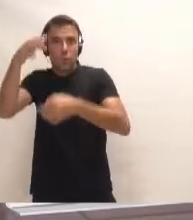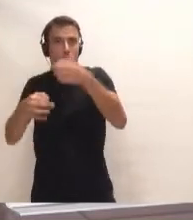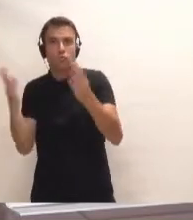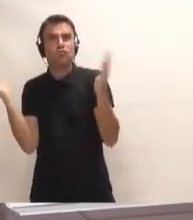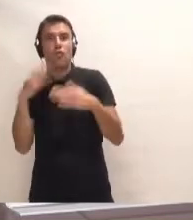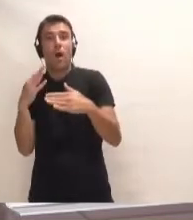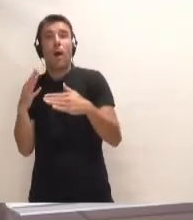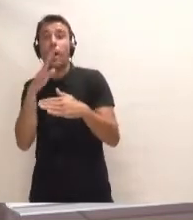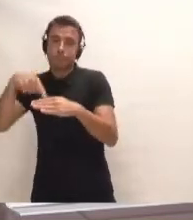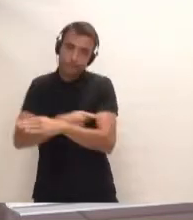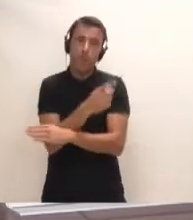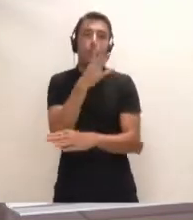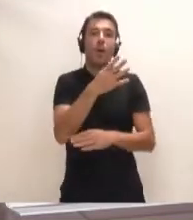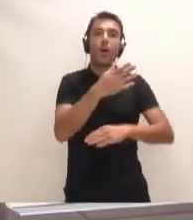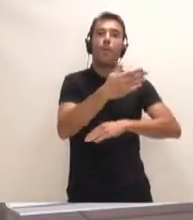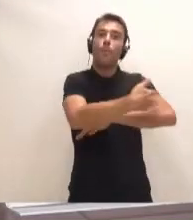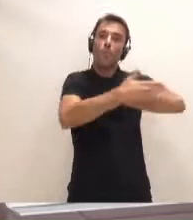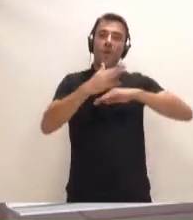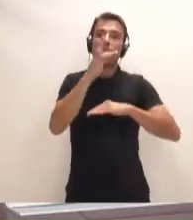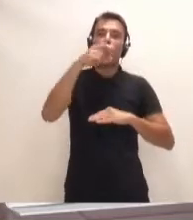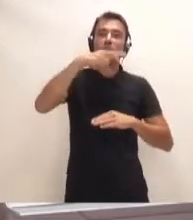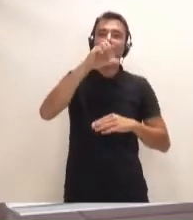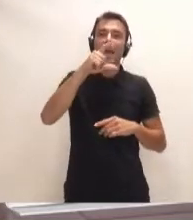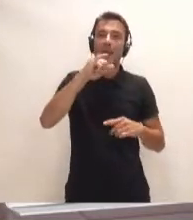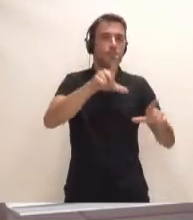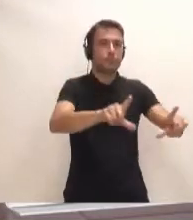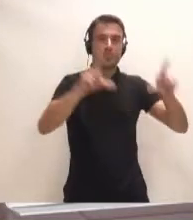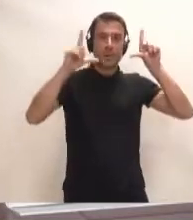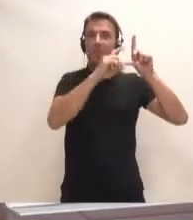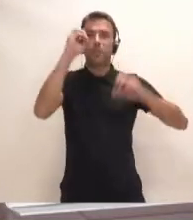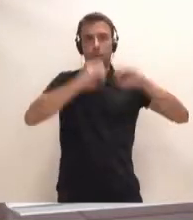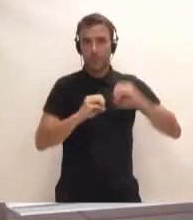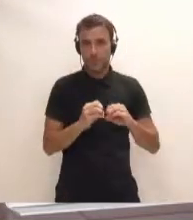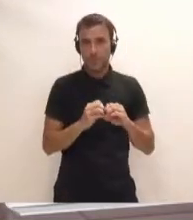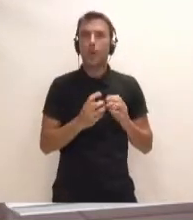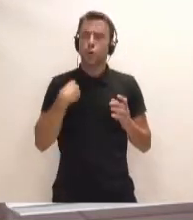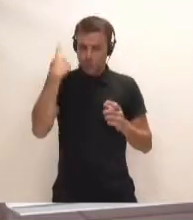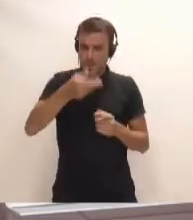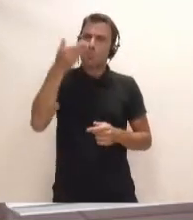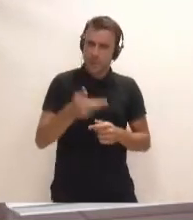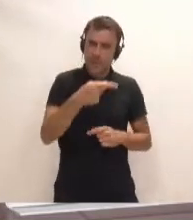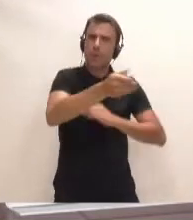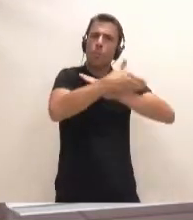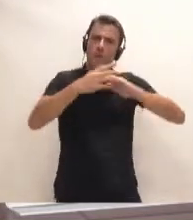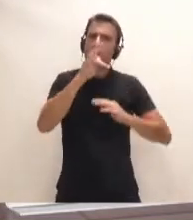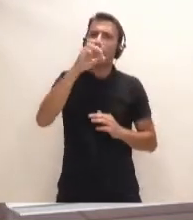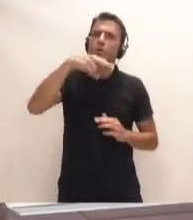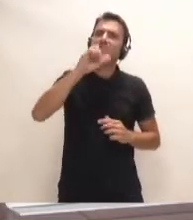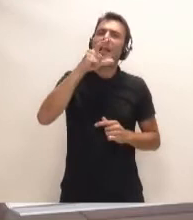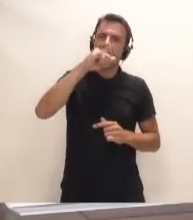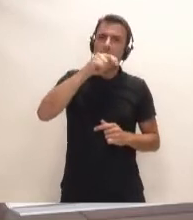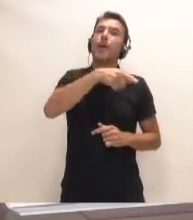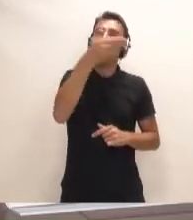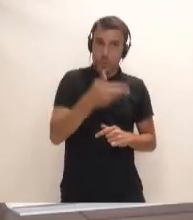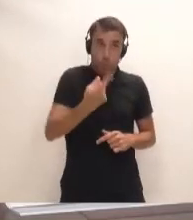porque es que Fonsalía se está comiendo todos los titulares. Y por supuesto que es importante Fonsalía, para nosotras lo es. ¿Por qué lo